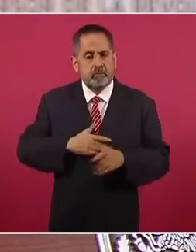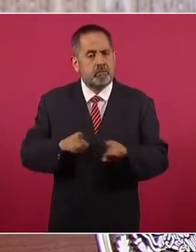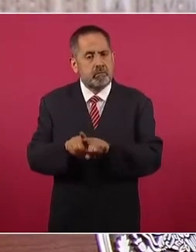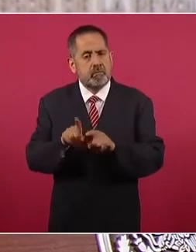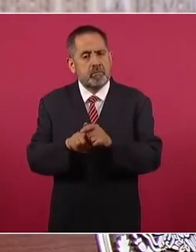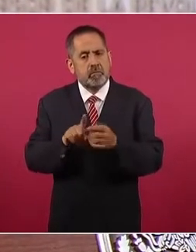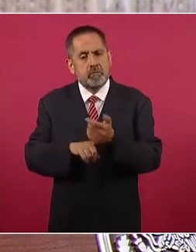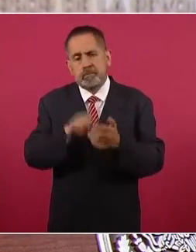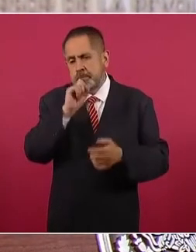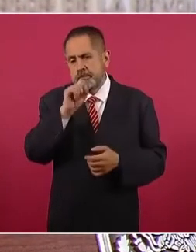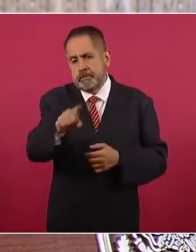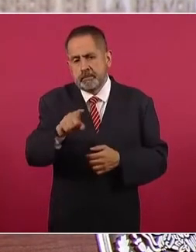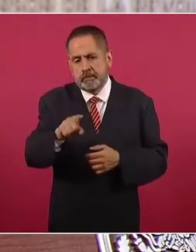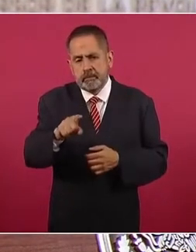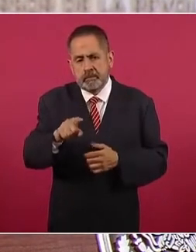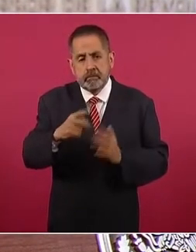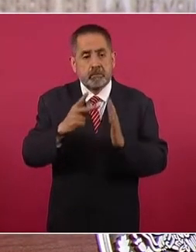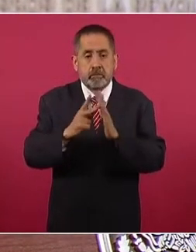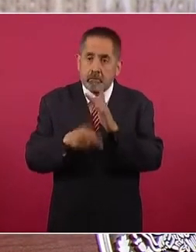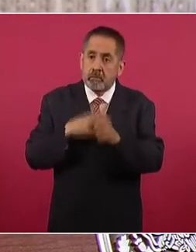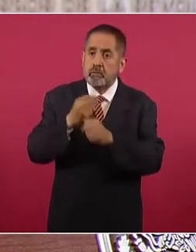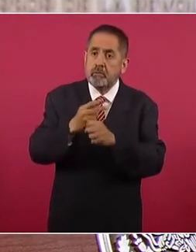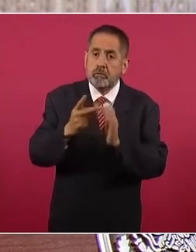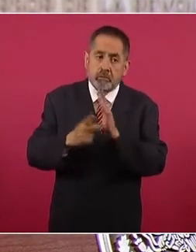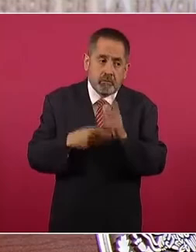la no repetición.